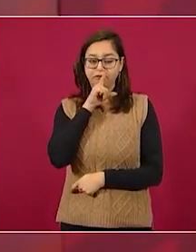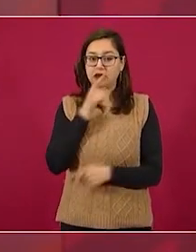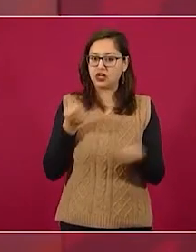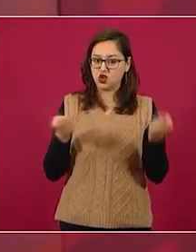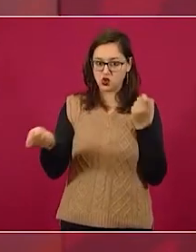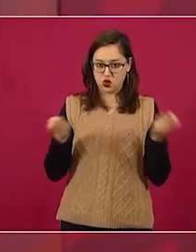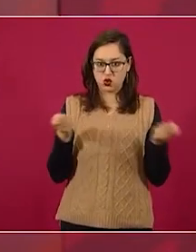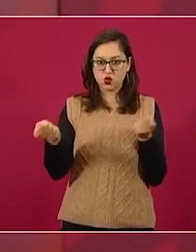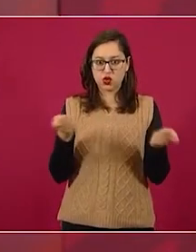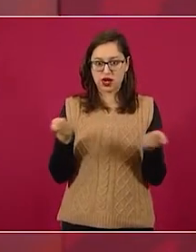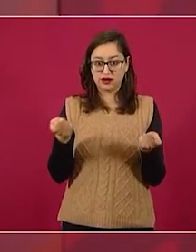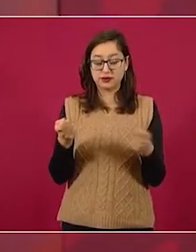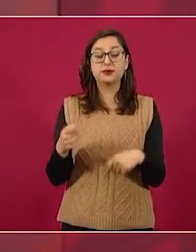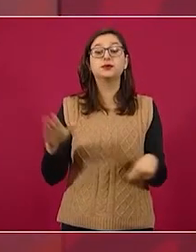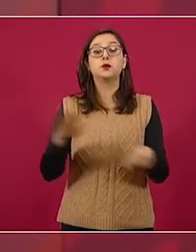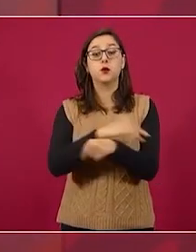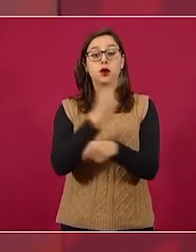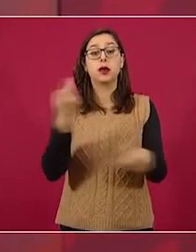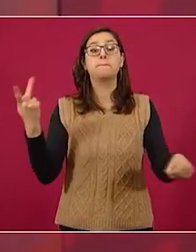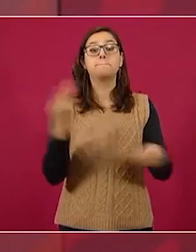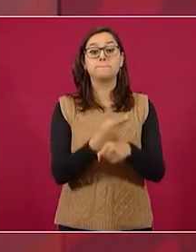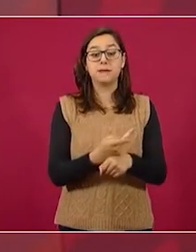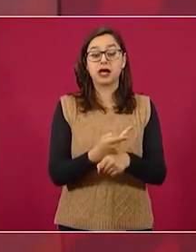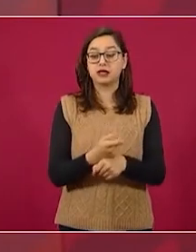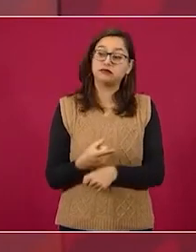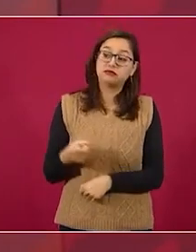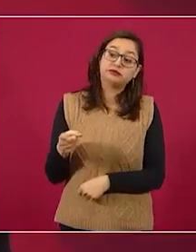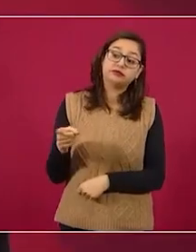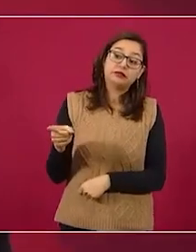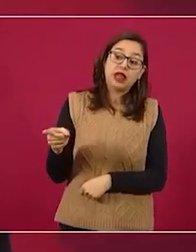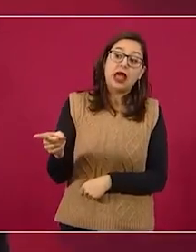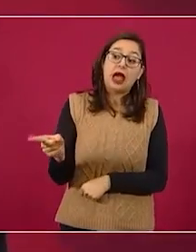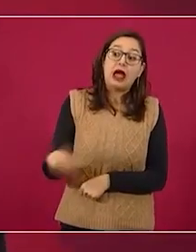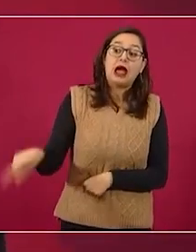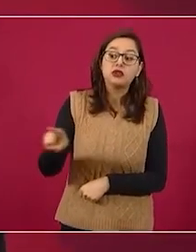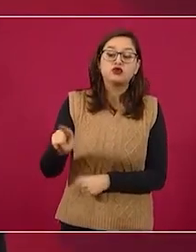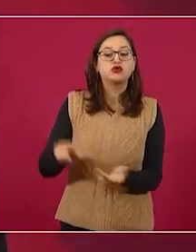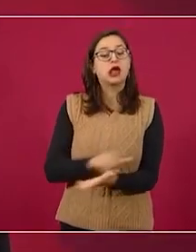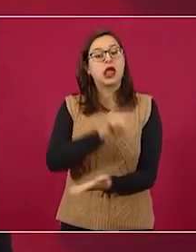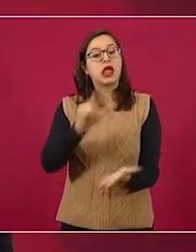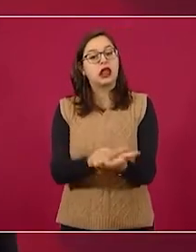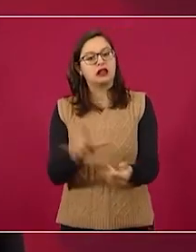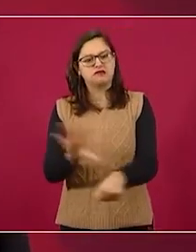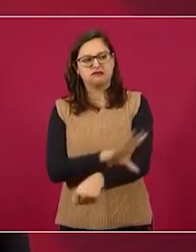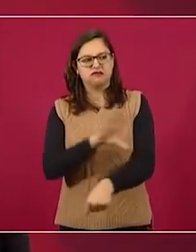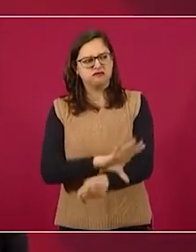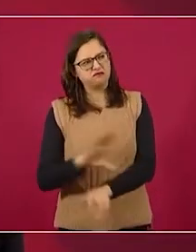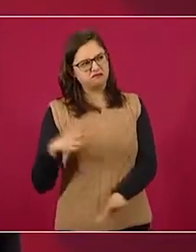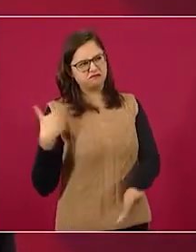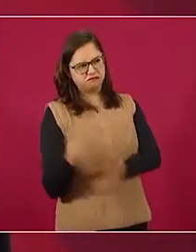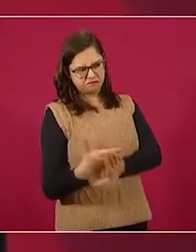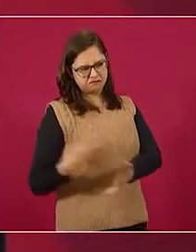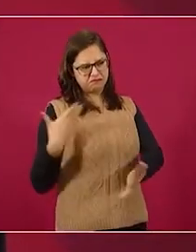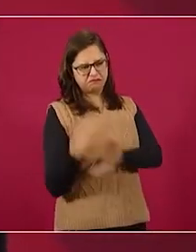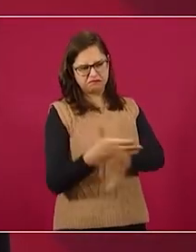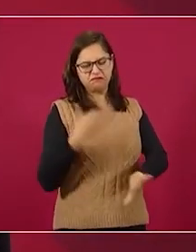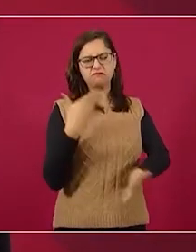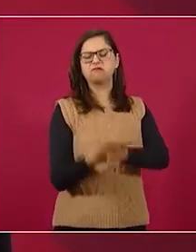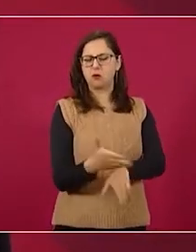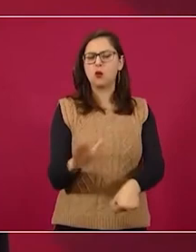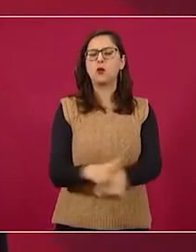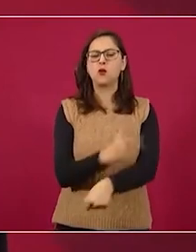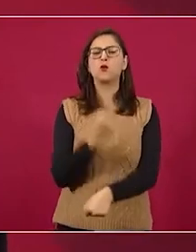porque los que se oponen a la reforma eléctrica, lo que quieren es que dominen las